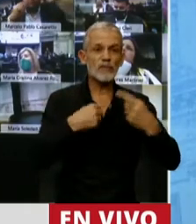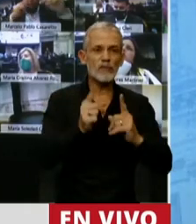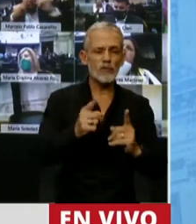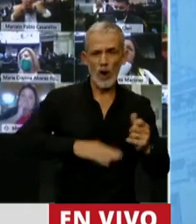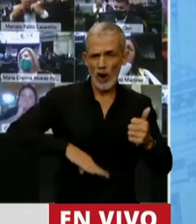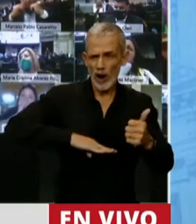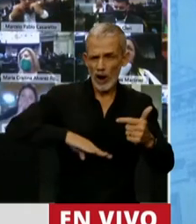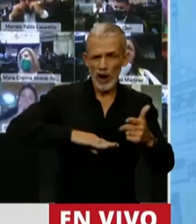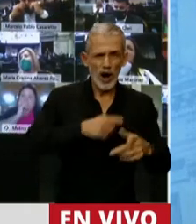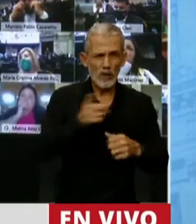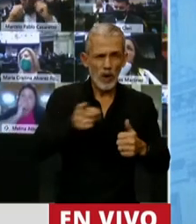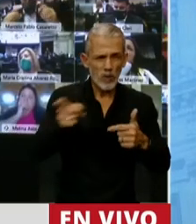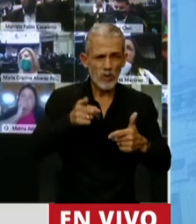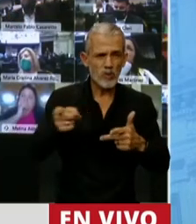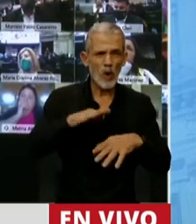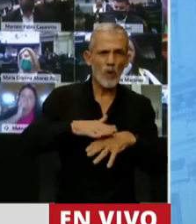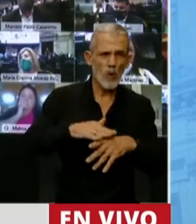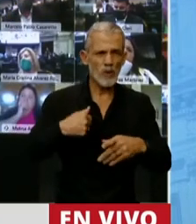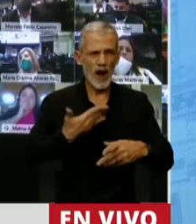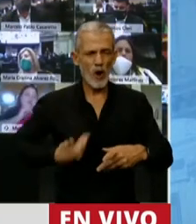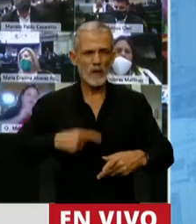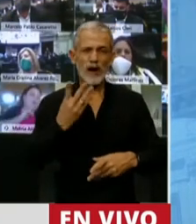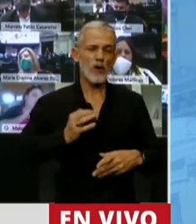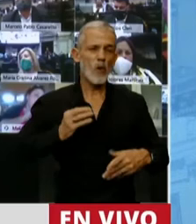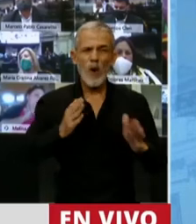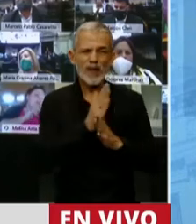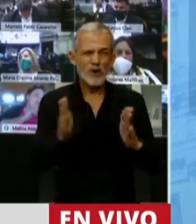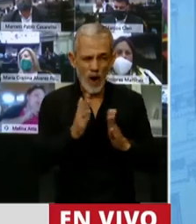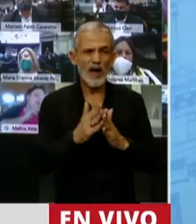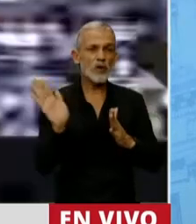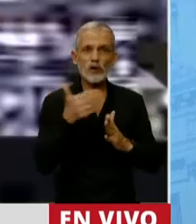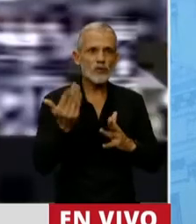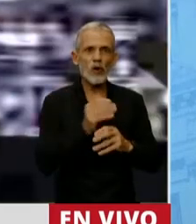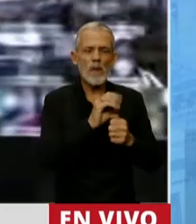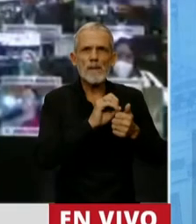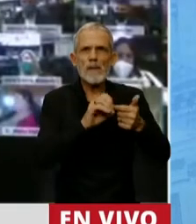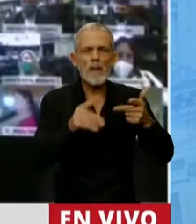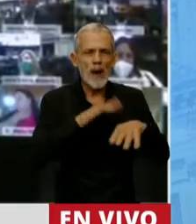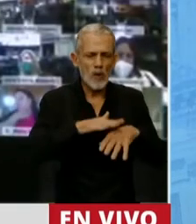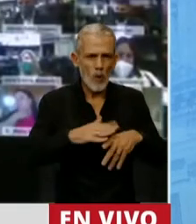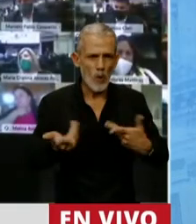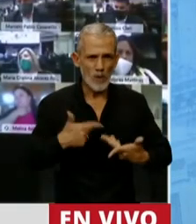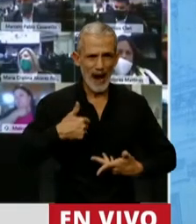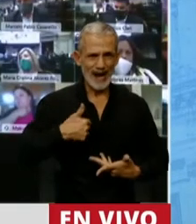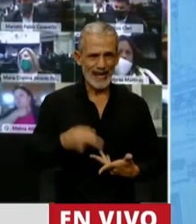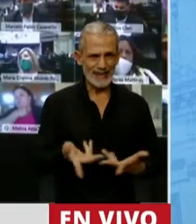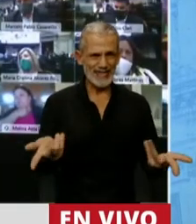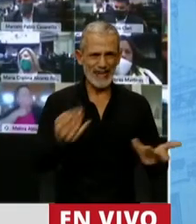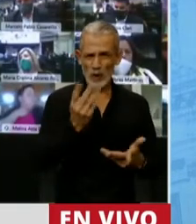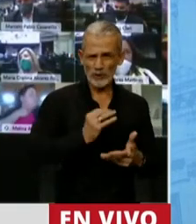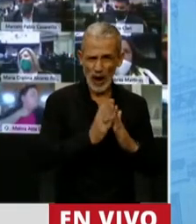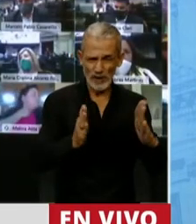ofensas contra la oposición, culpando a nuestro gobierno de 4 años de todos los males que agobian a este país.